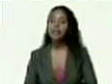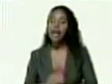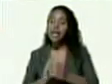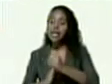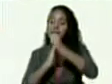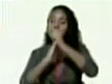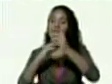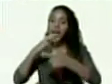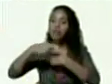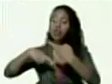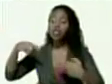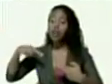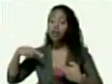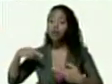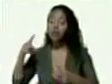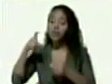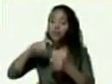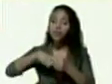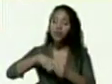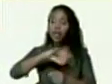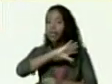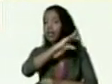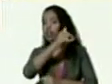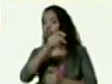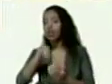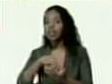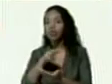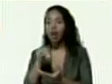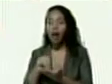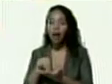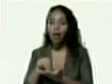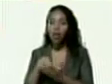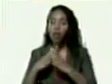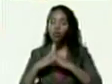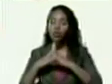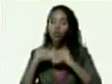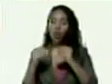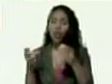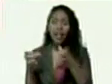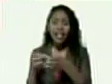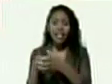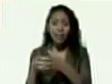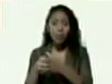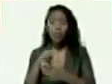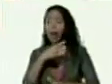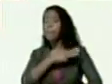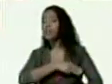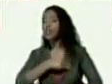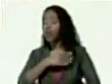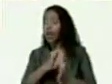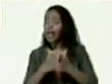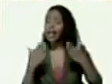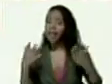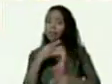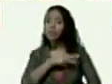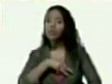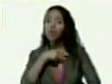revolucionario miembro de la dirección nacional con todo el equipo de las misiones grandes misiones